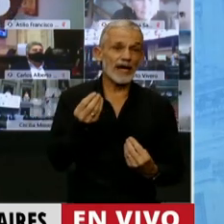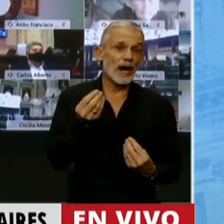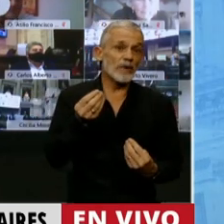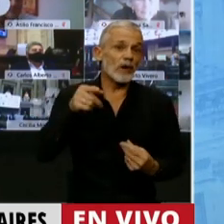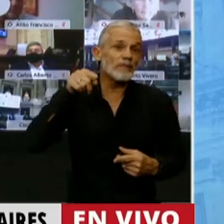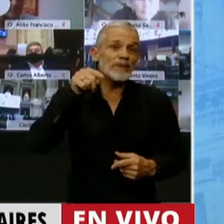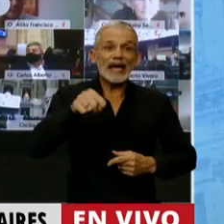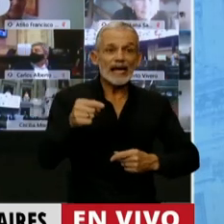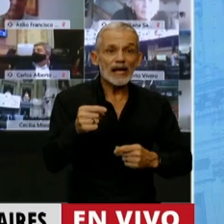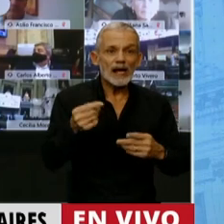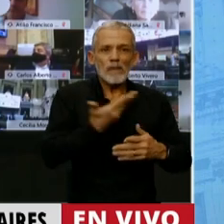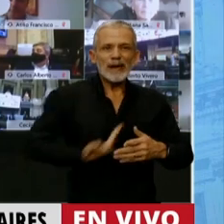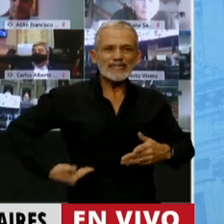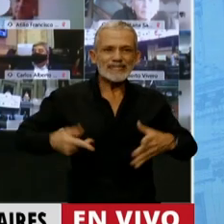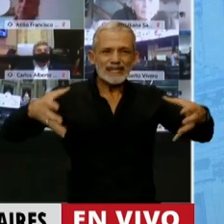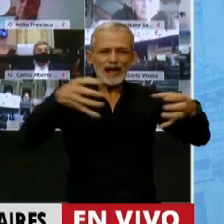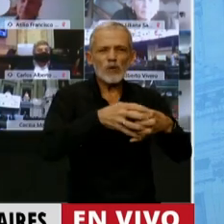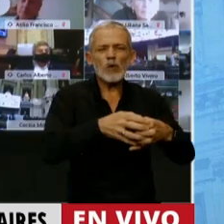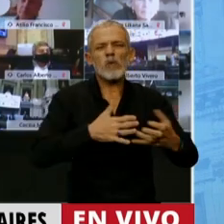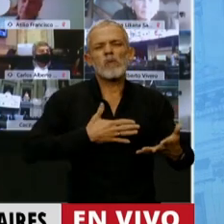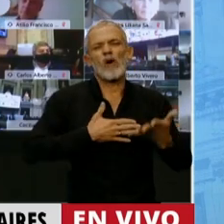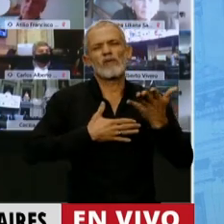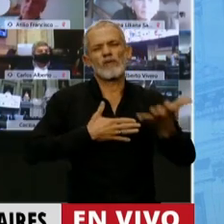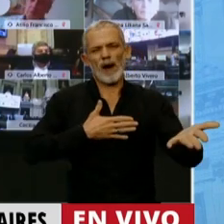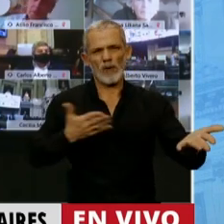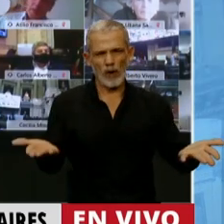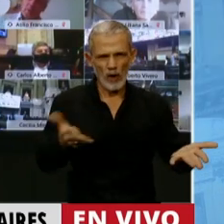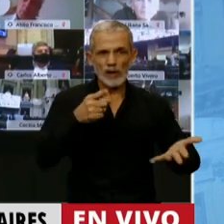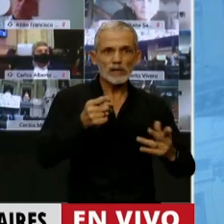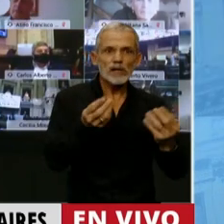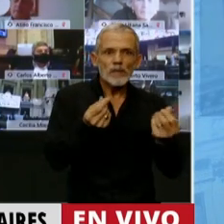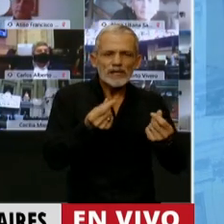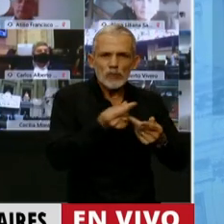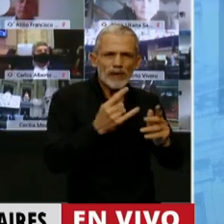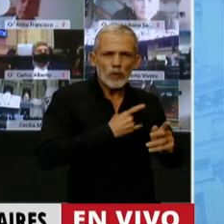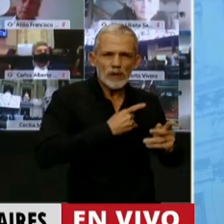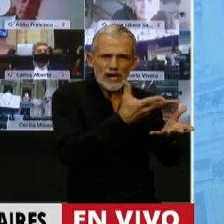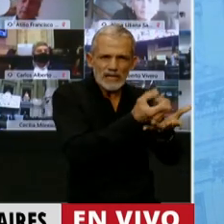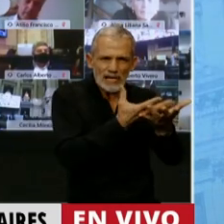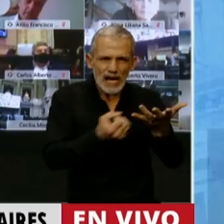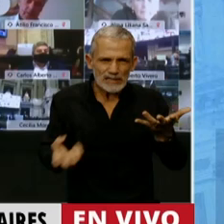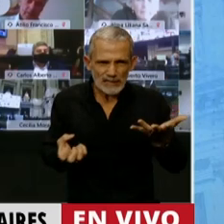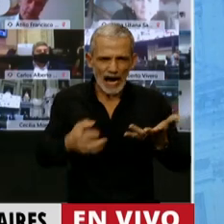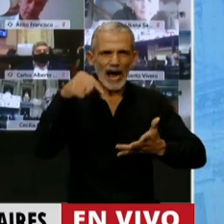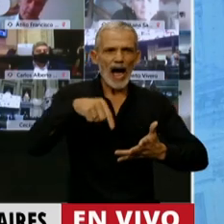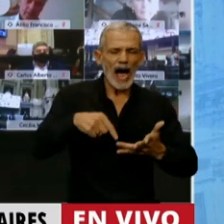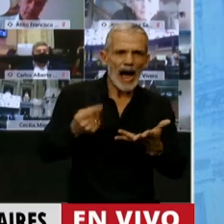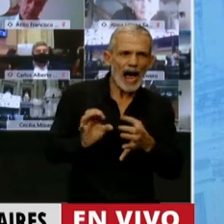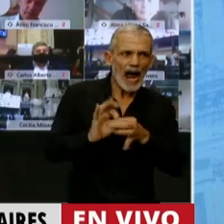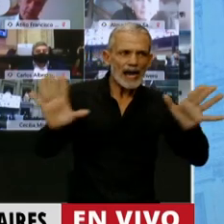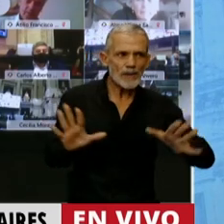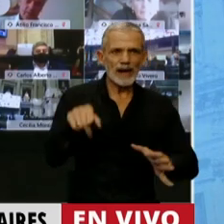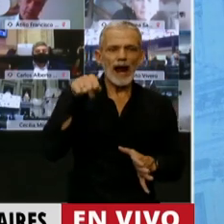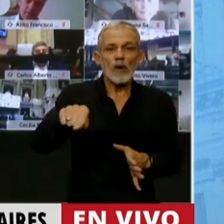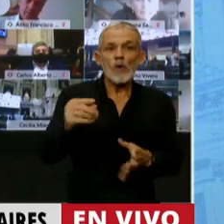Comisión de la Conectividad, por favor, no solo se ha disminuido el presupuesto para las universidades, acá no liberaron un